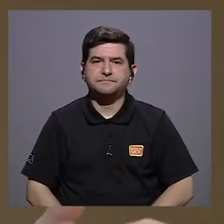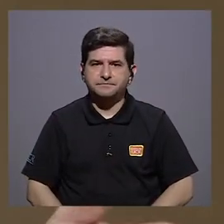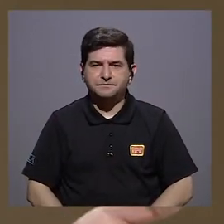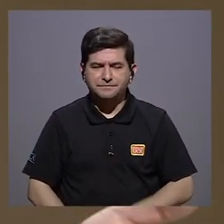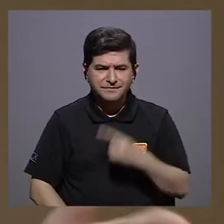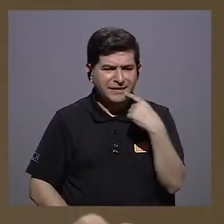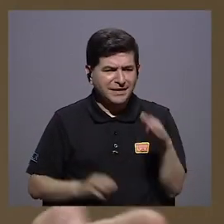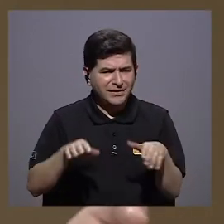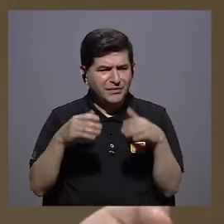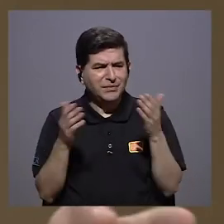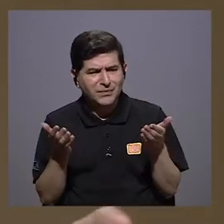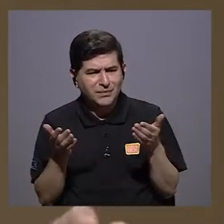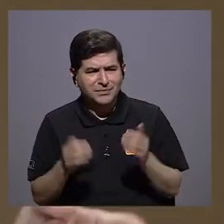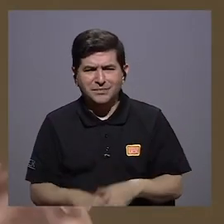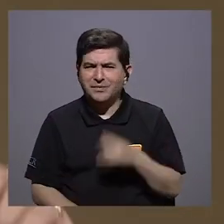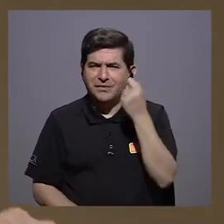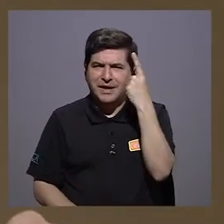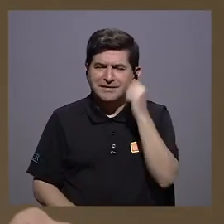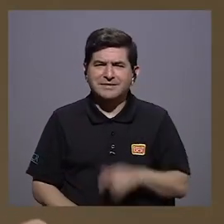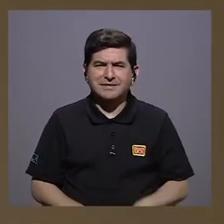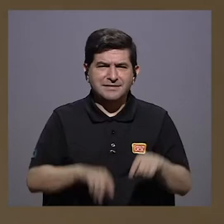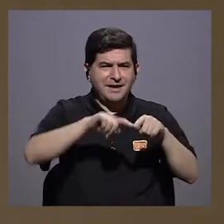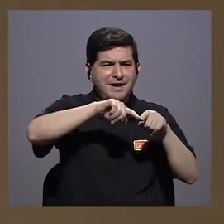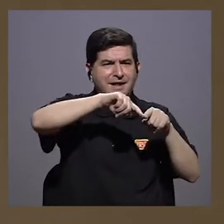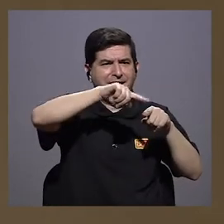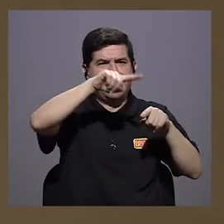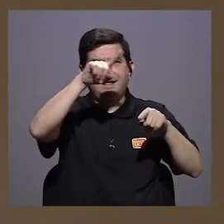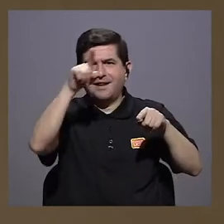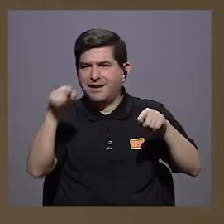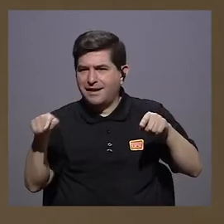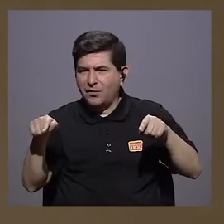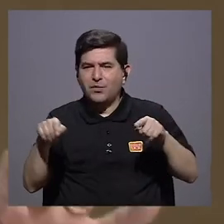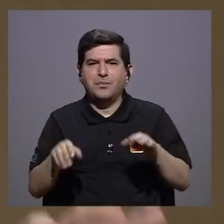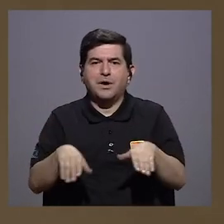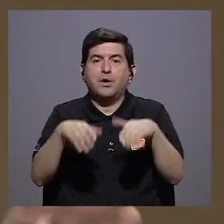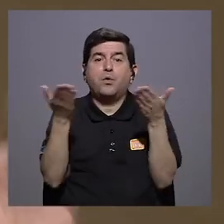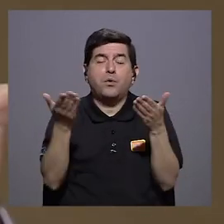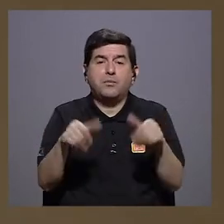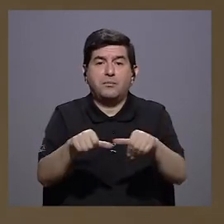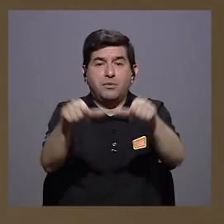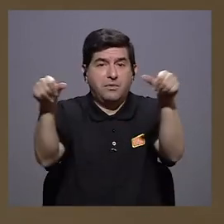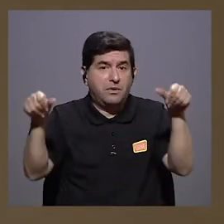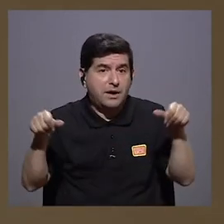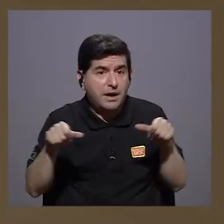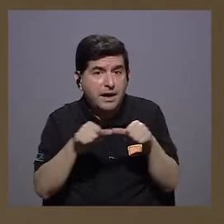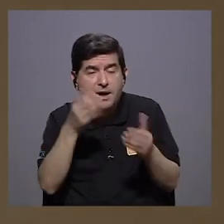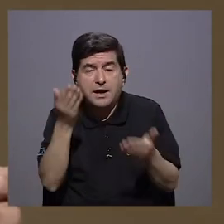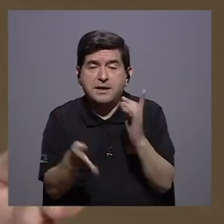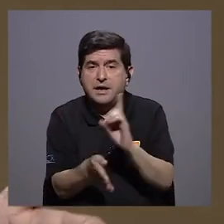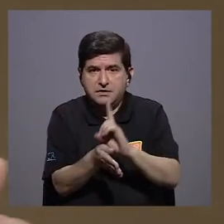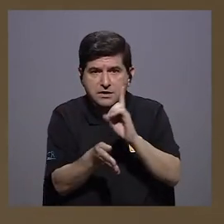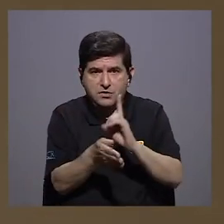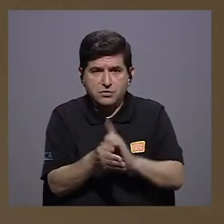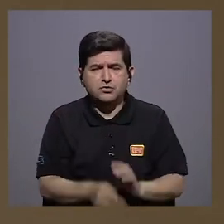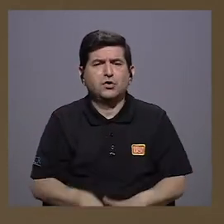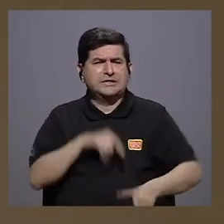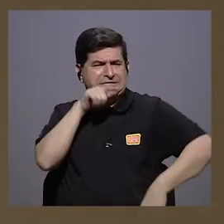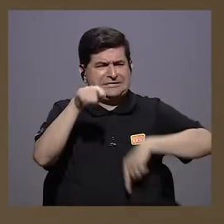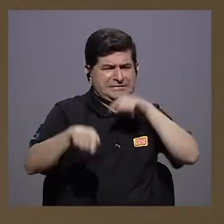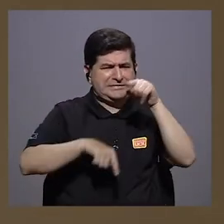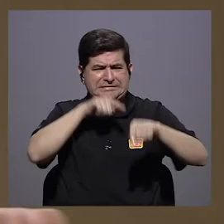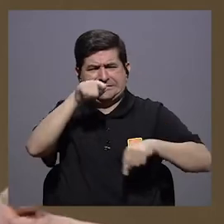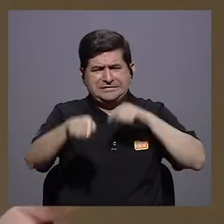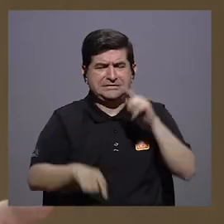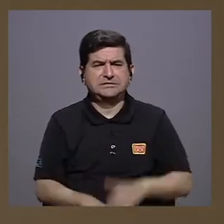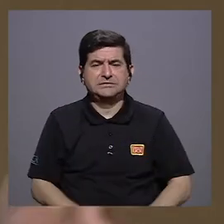A ver, ¿cómo lo digo? ¿Cómo entender la curva? Lo voy a plantear de esa manera. Y hay un sector de médicos que ha hecho mucha